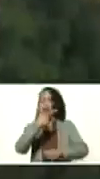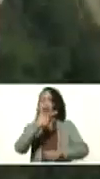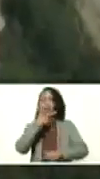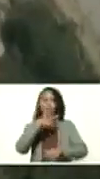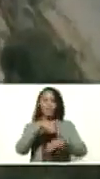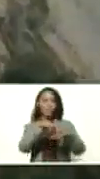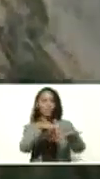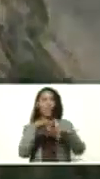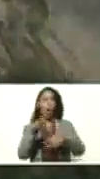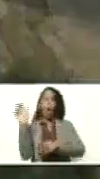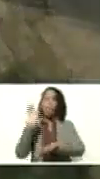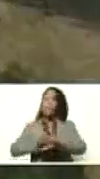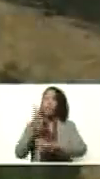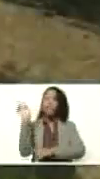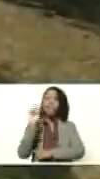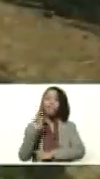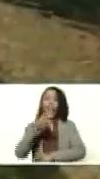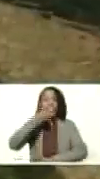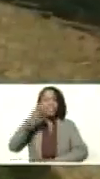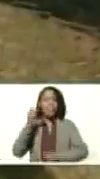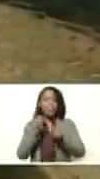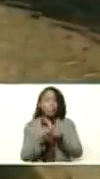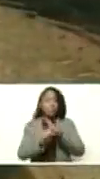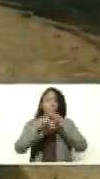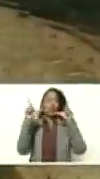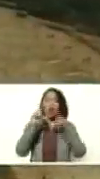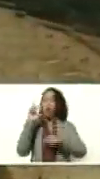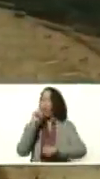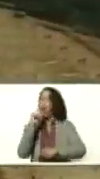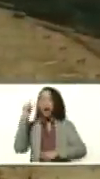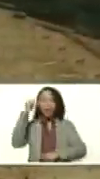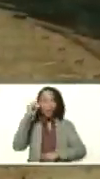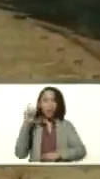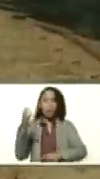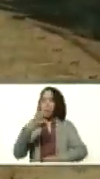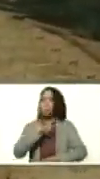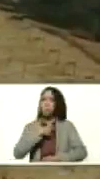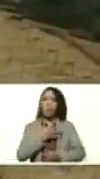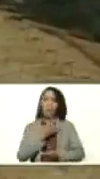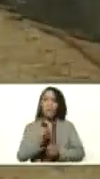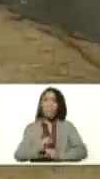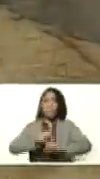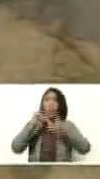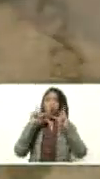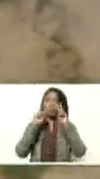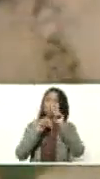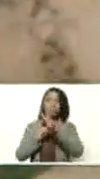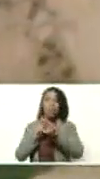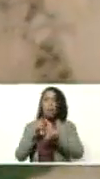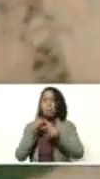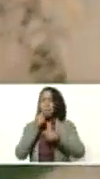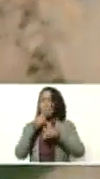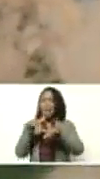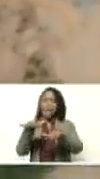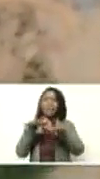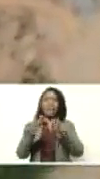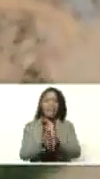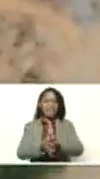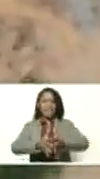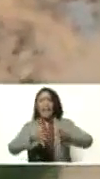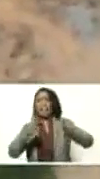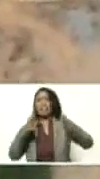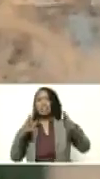Porque Venezuela de verdad es impresionante. No hay día que uno no se puede impresionar con la belleza, la grandeza,